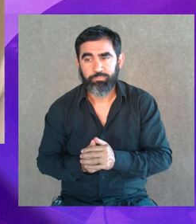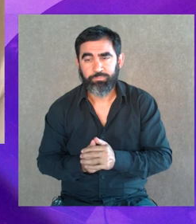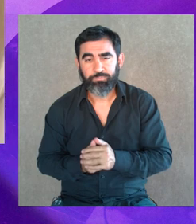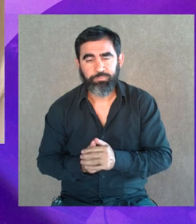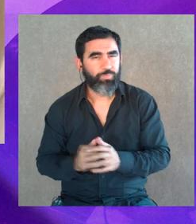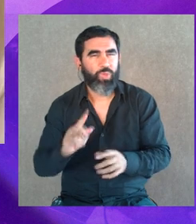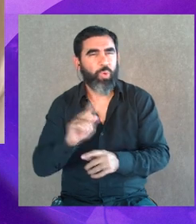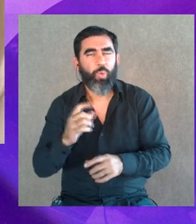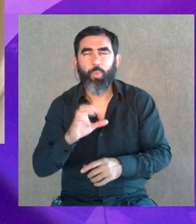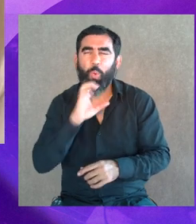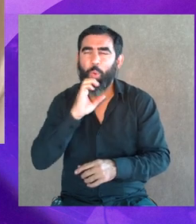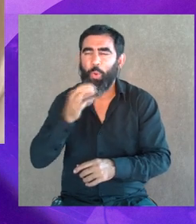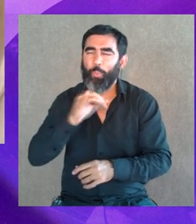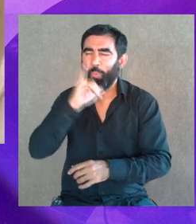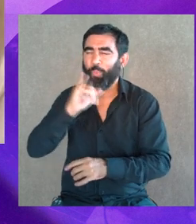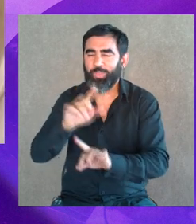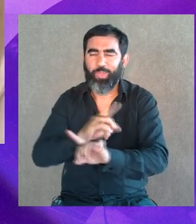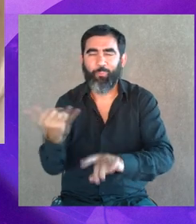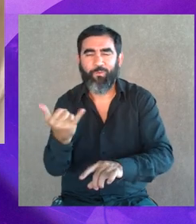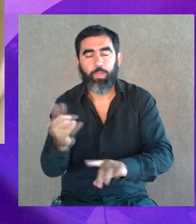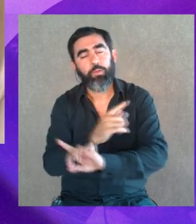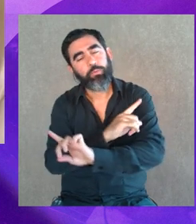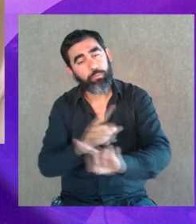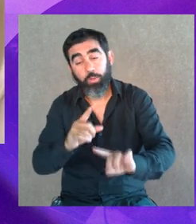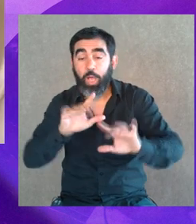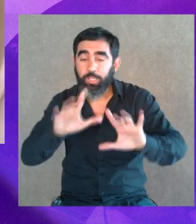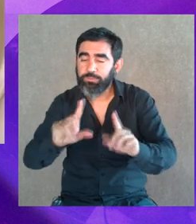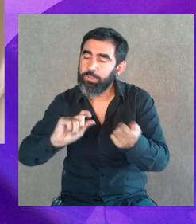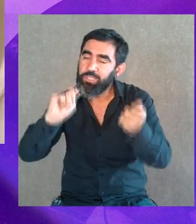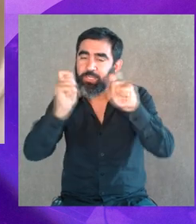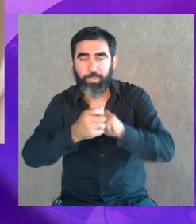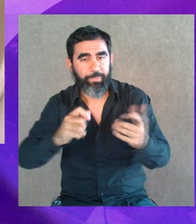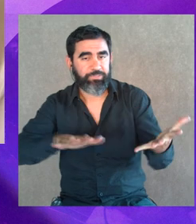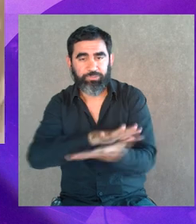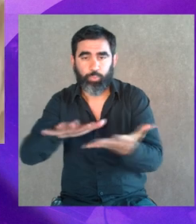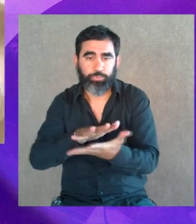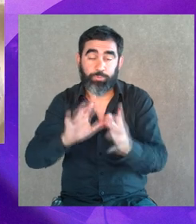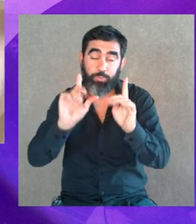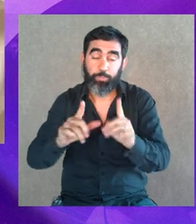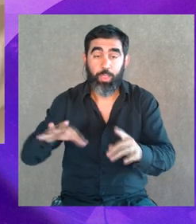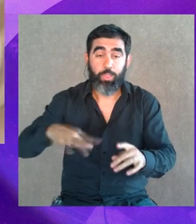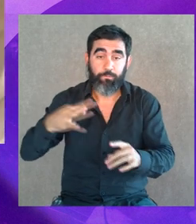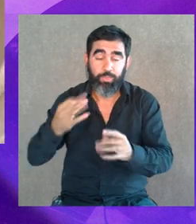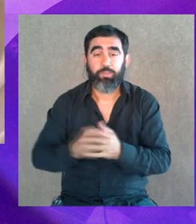también, nunca es ridículo decirlo porque además es de la manera que tenemos para transformar, no uno